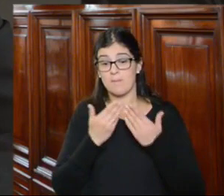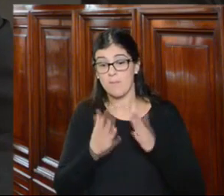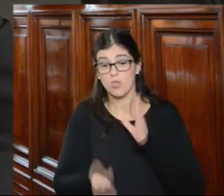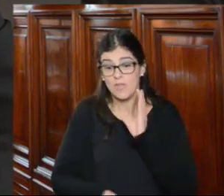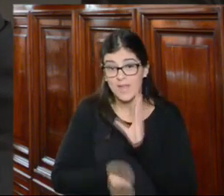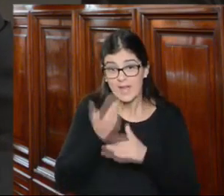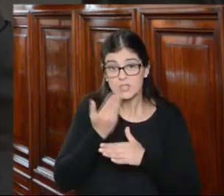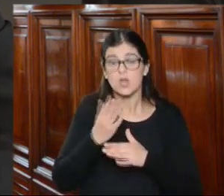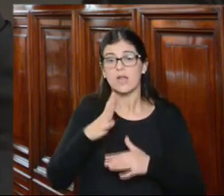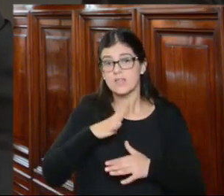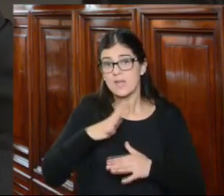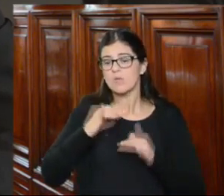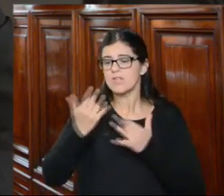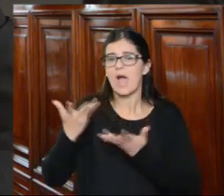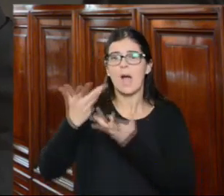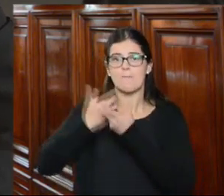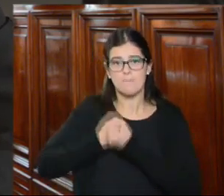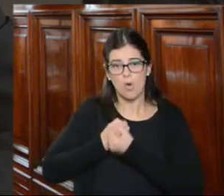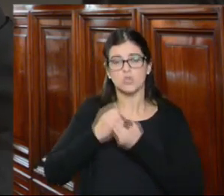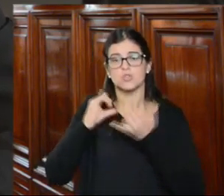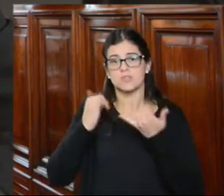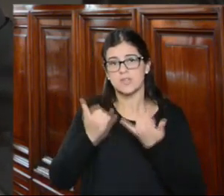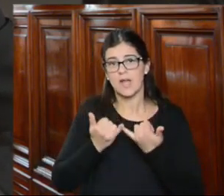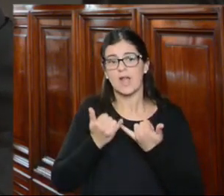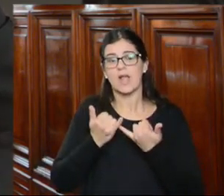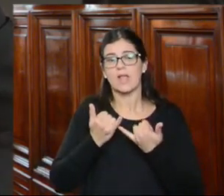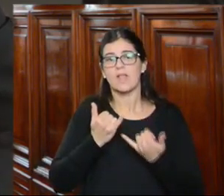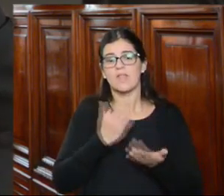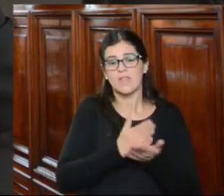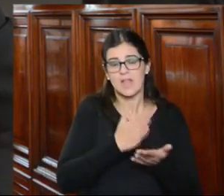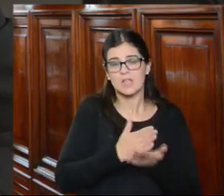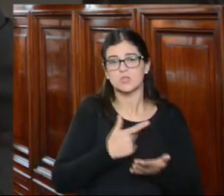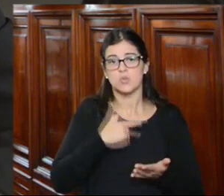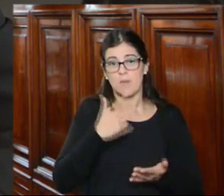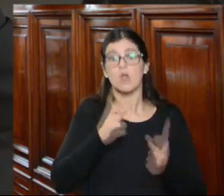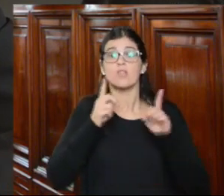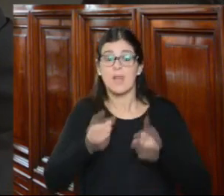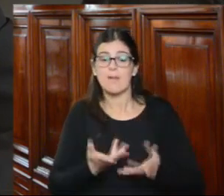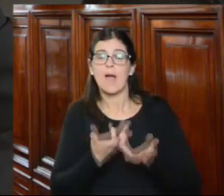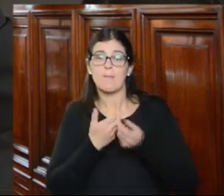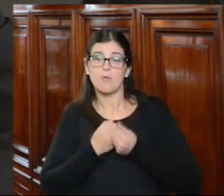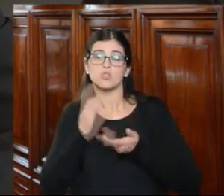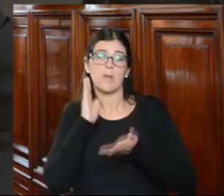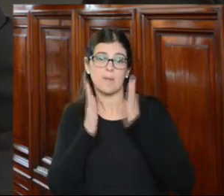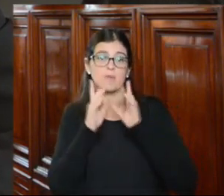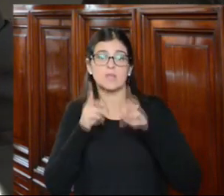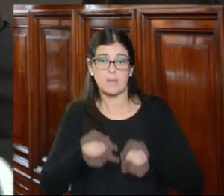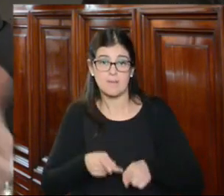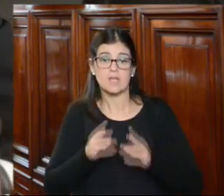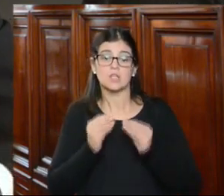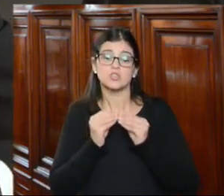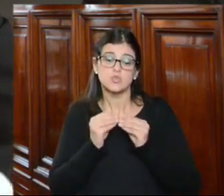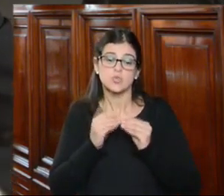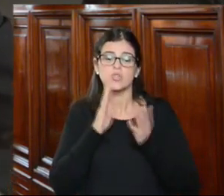creación hemos tenido el apoyo tanto de la dirección de derechos humanos como también por supuesto del parlamento en cuanto a la